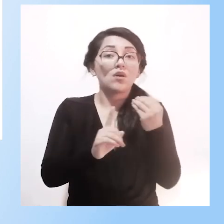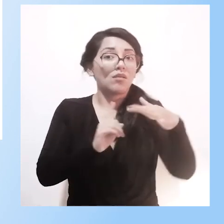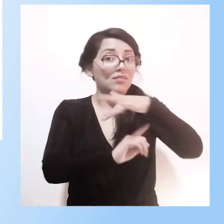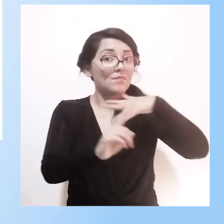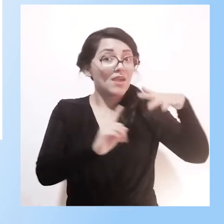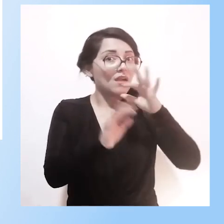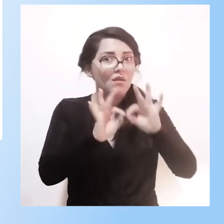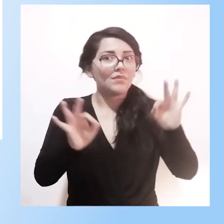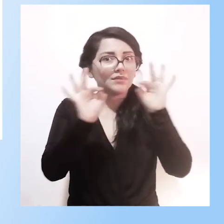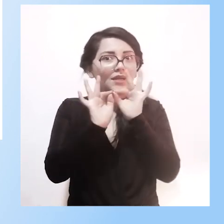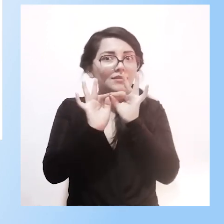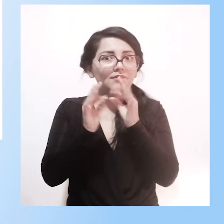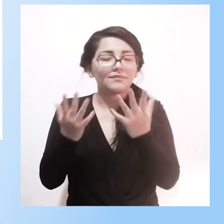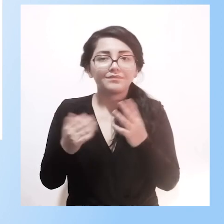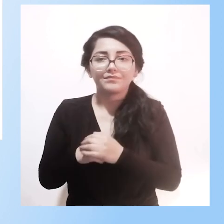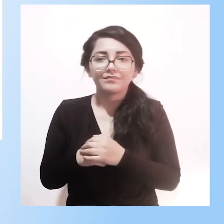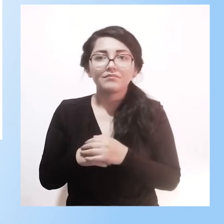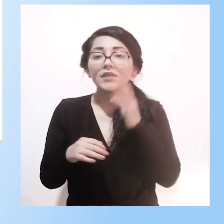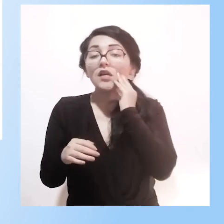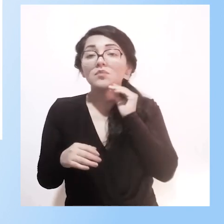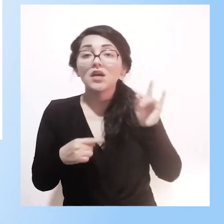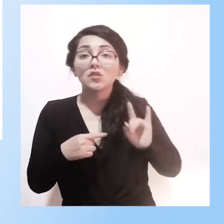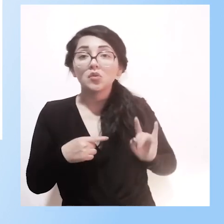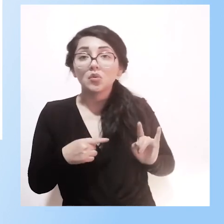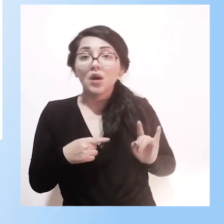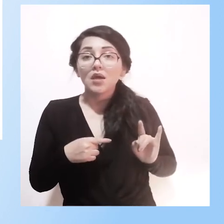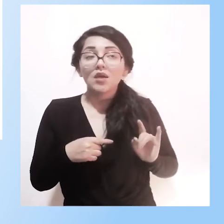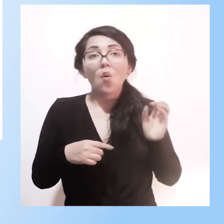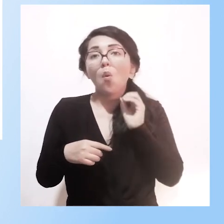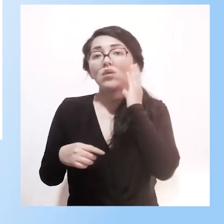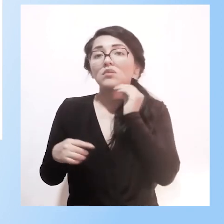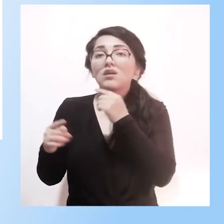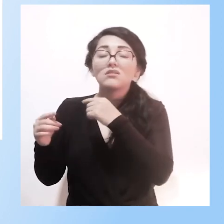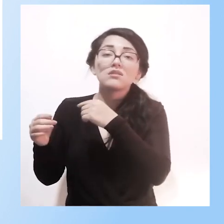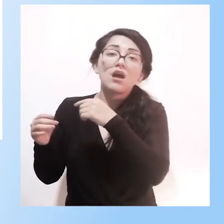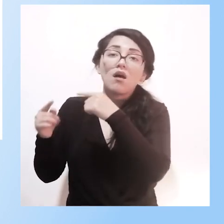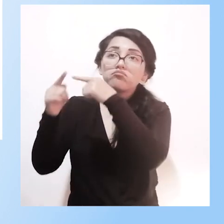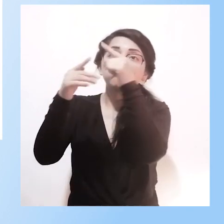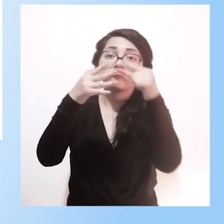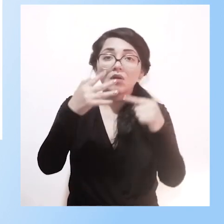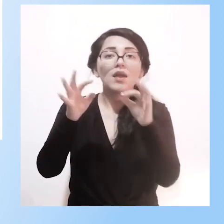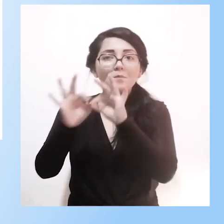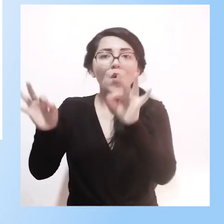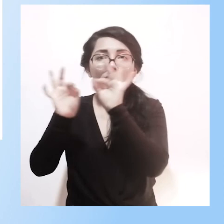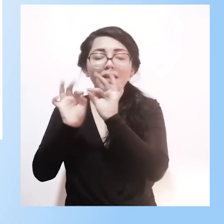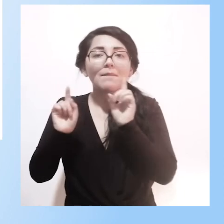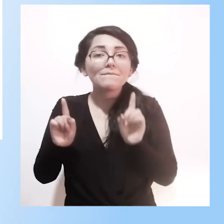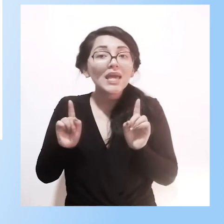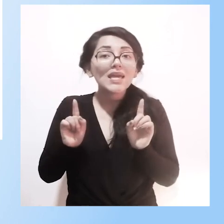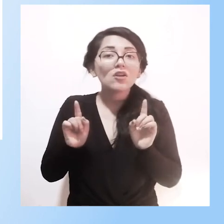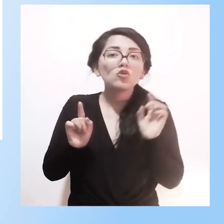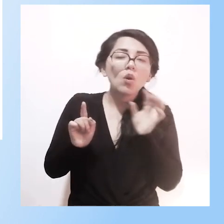como yo dije al principio, la experiencia de Uruguay y cualquier otra experiencia es muy importante para que cada uno tome lo que